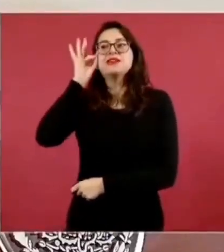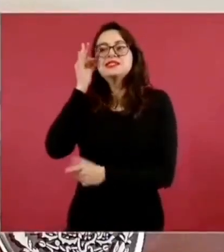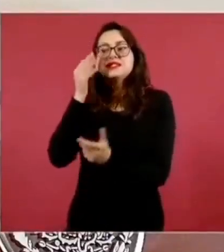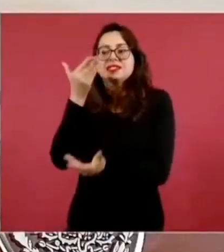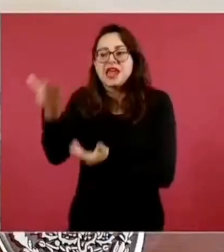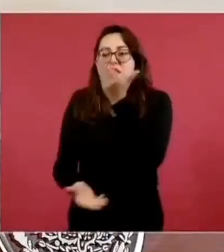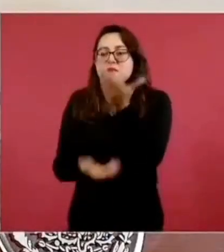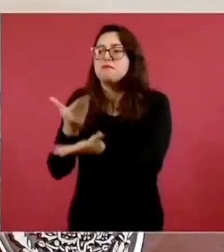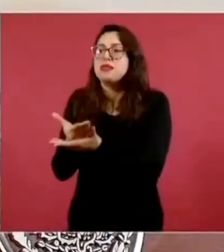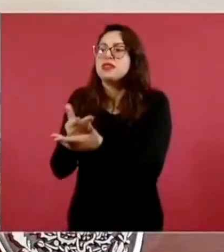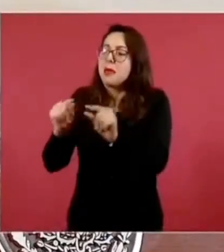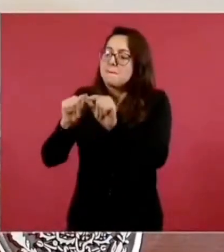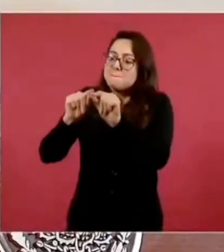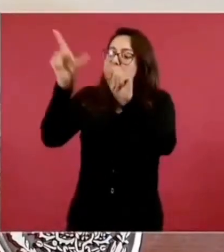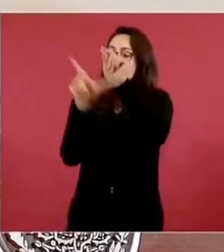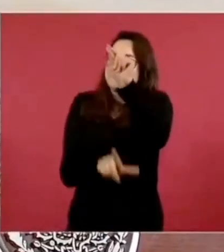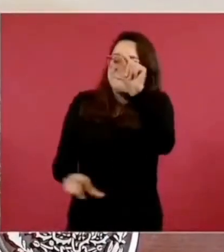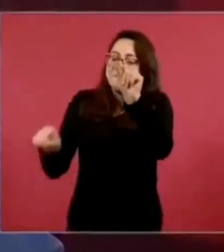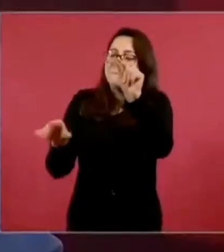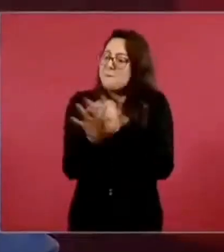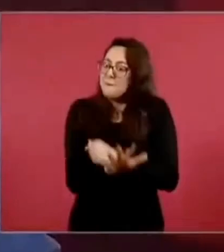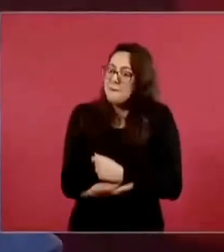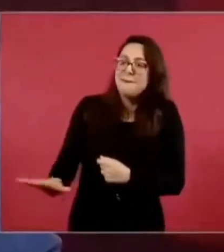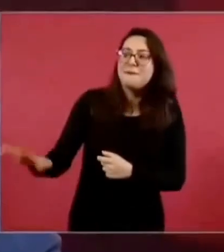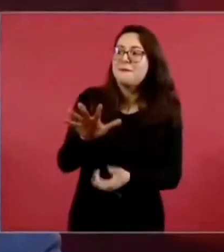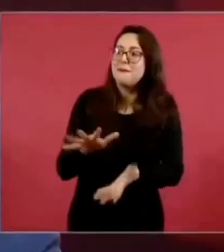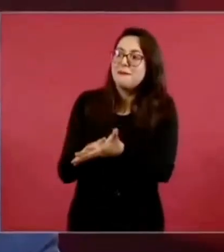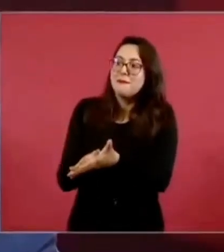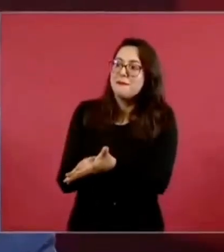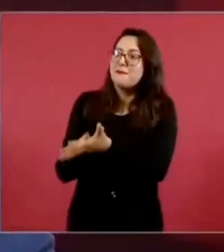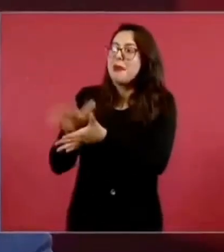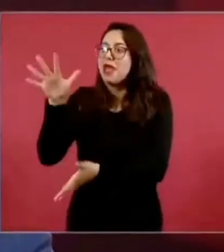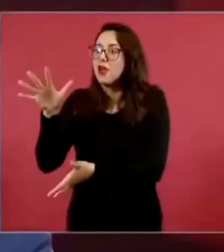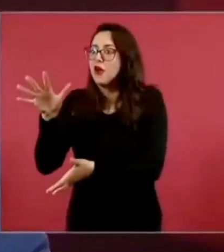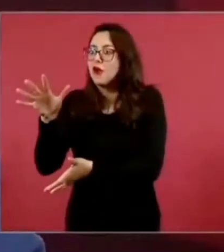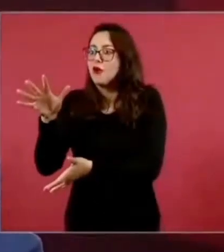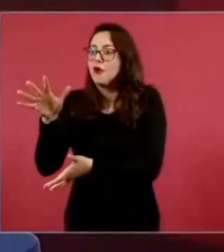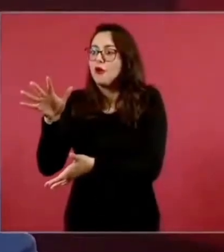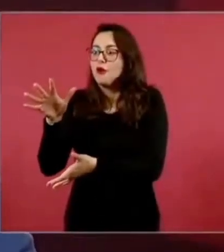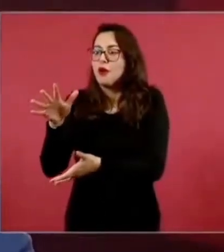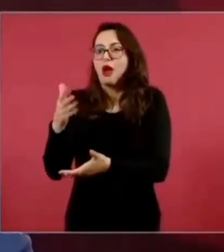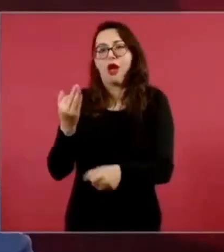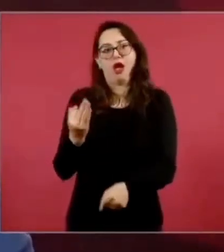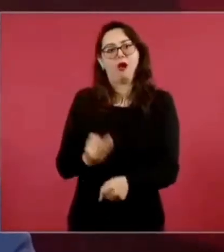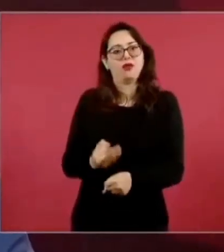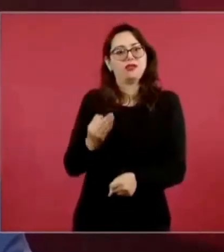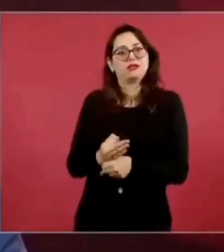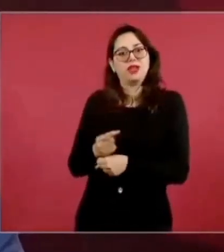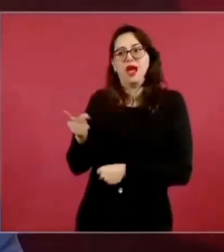no al servicio de un grupo minoritario